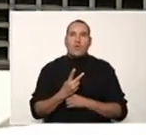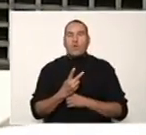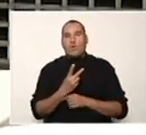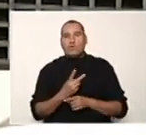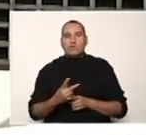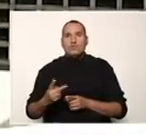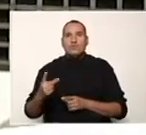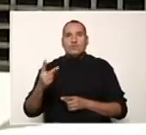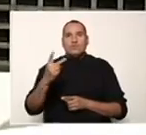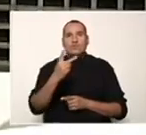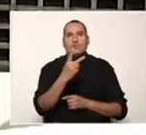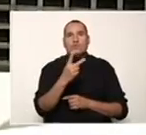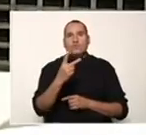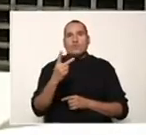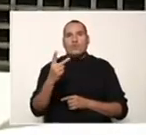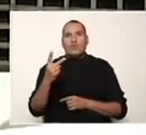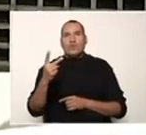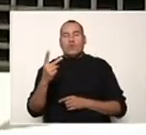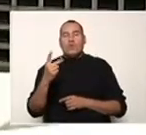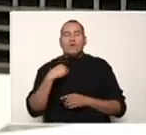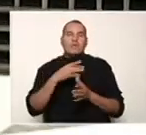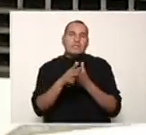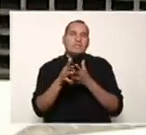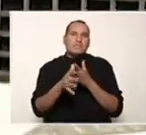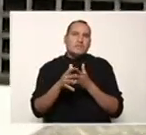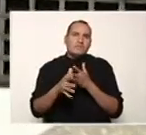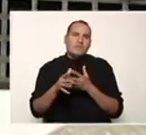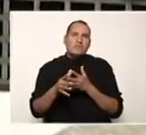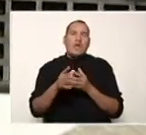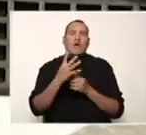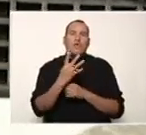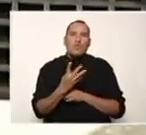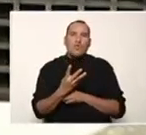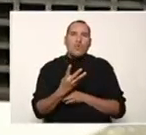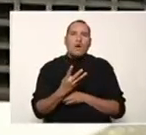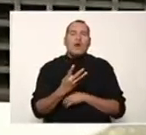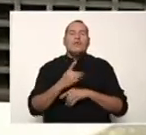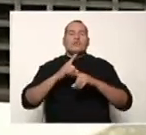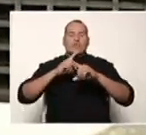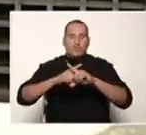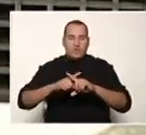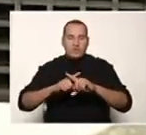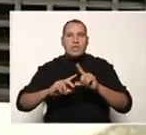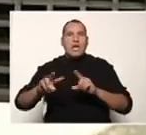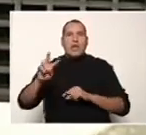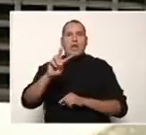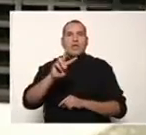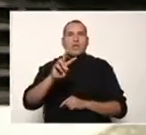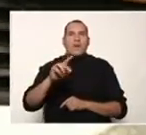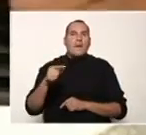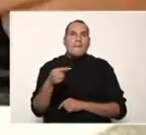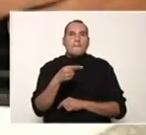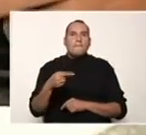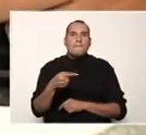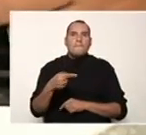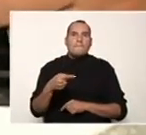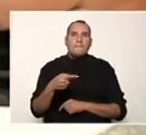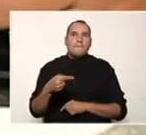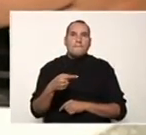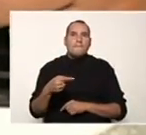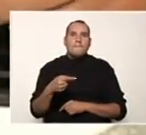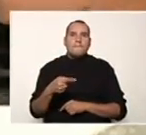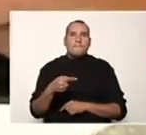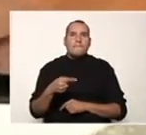superior derecha, porque está representando al exponente. 4X a la 2 menos, este es el signo menos, y